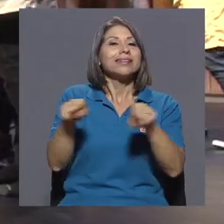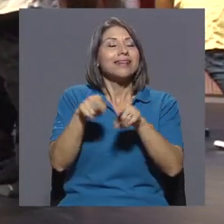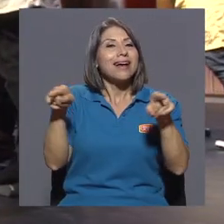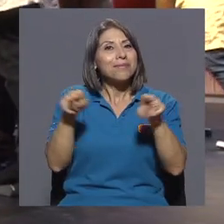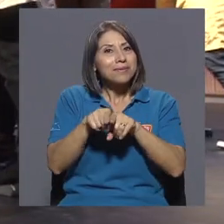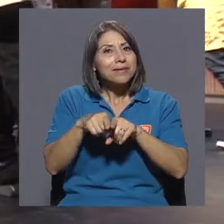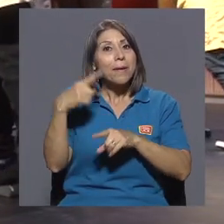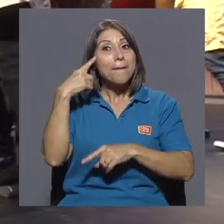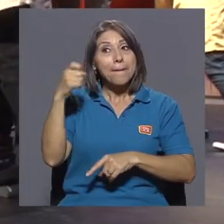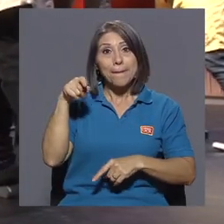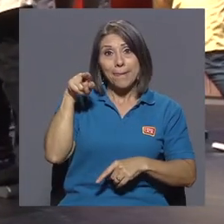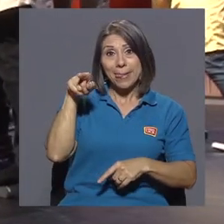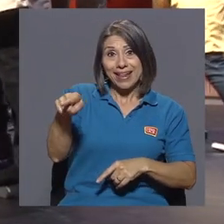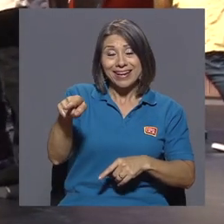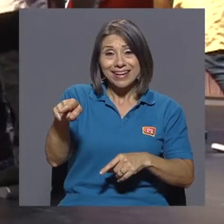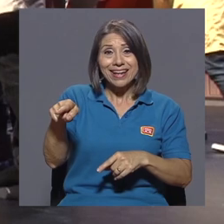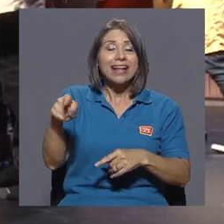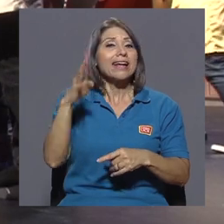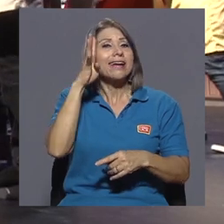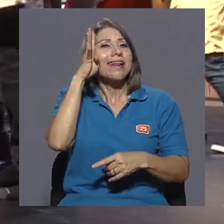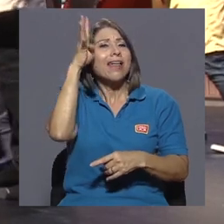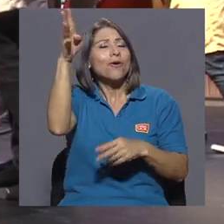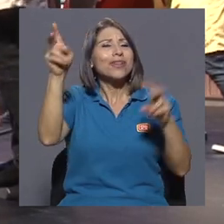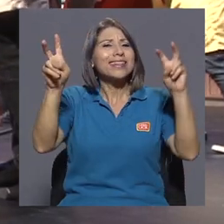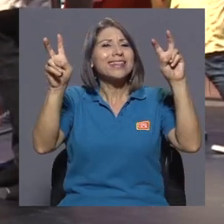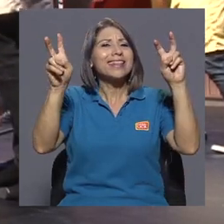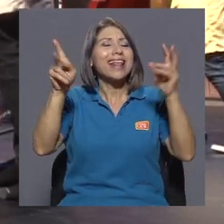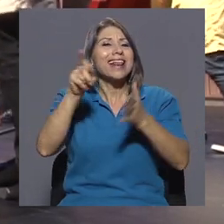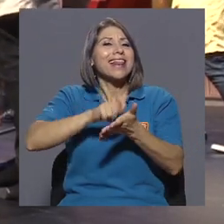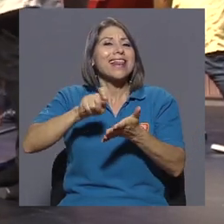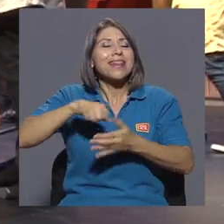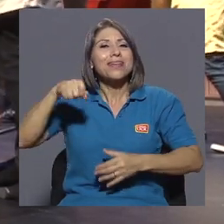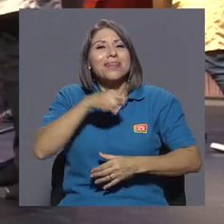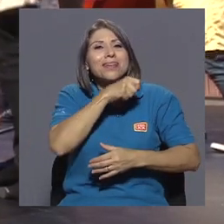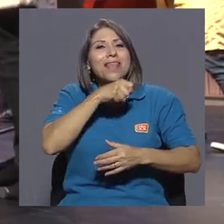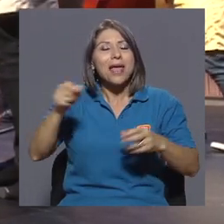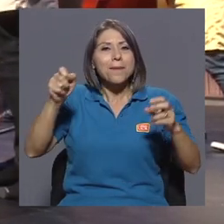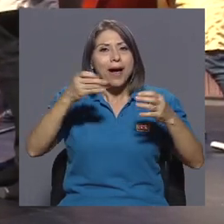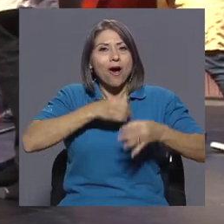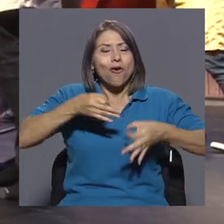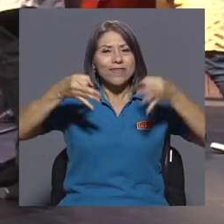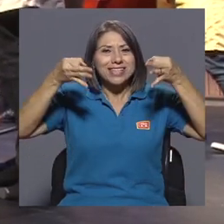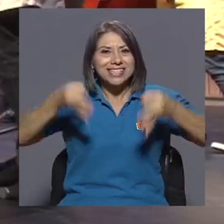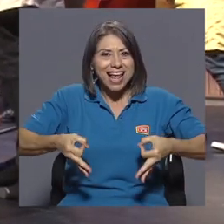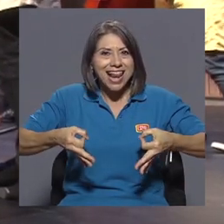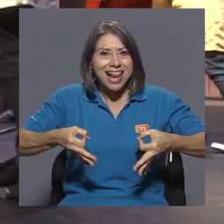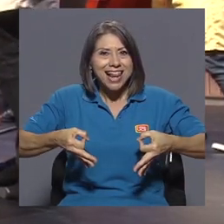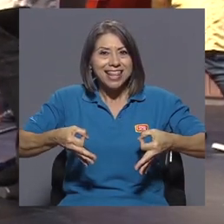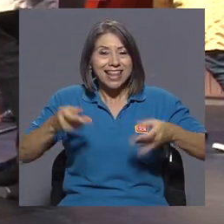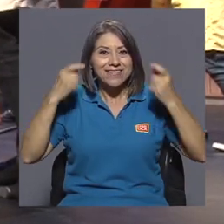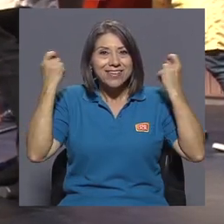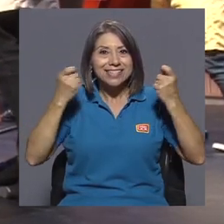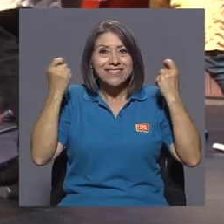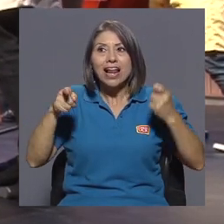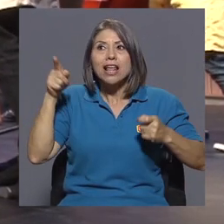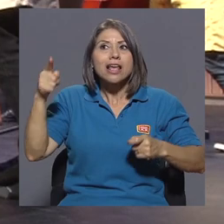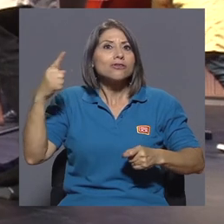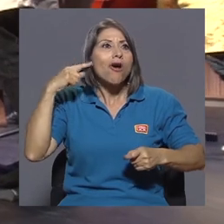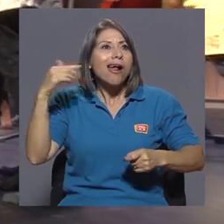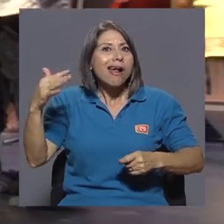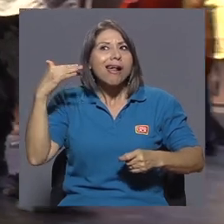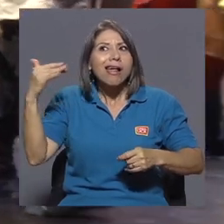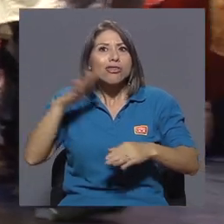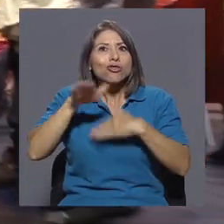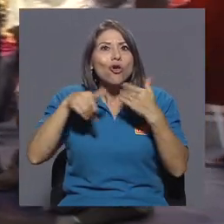porque fue el creador del tema oficial del festival. El jingle sonó en todos los escenarios y las